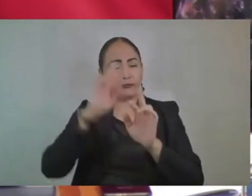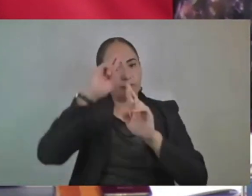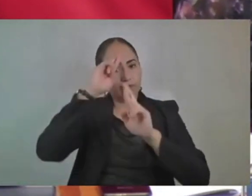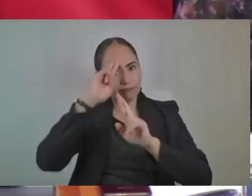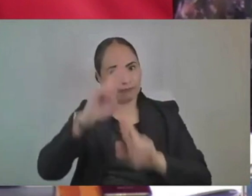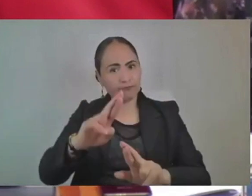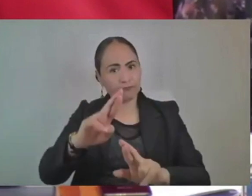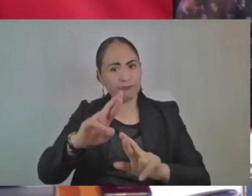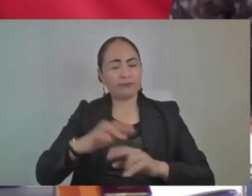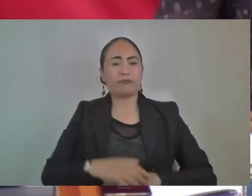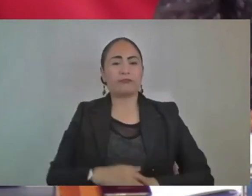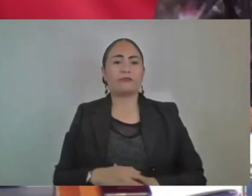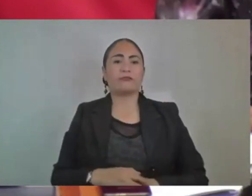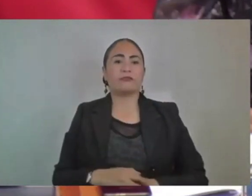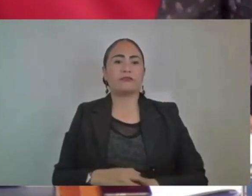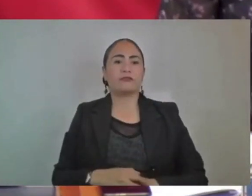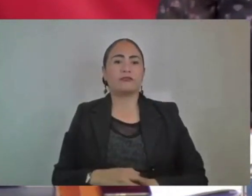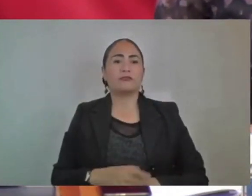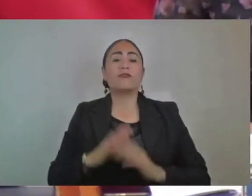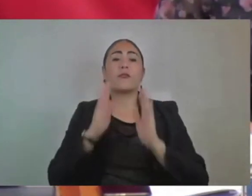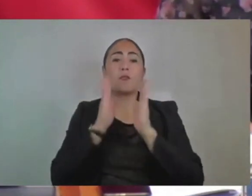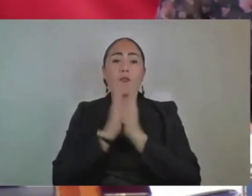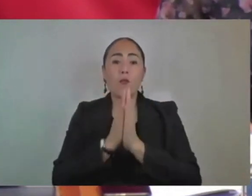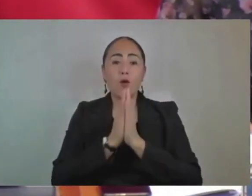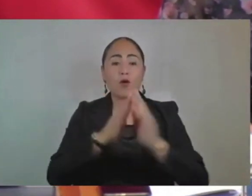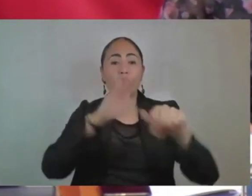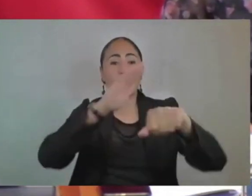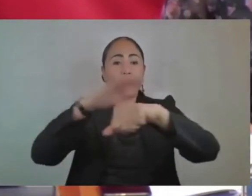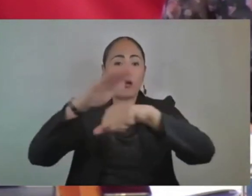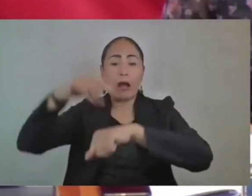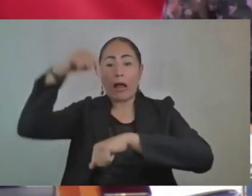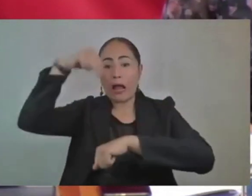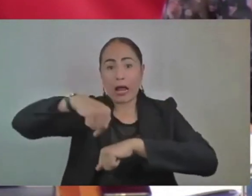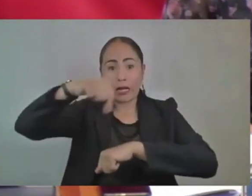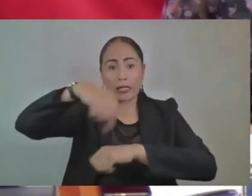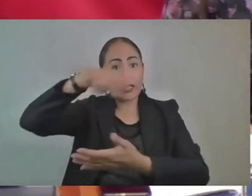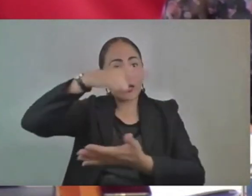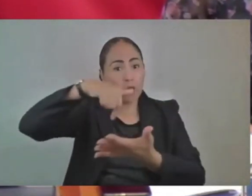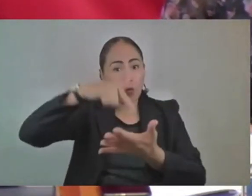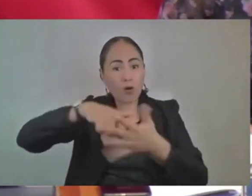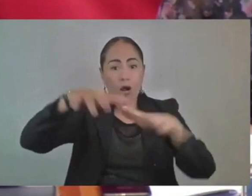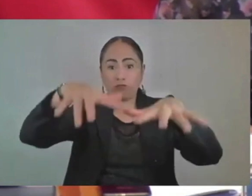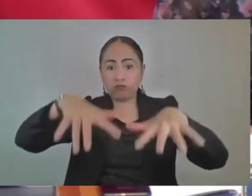por favor respeten este lugar de pleno.